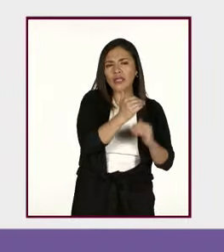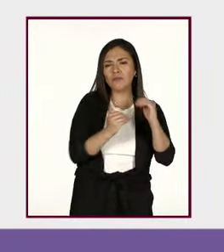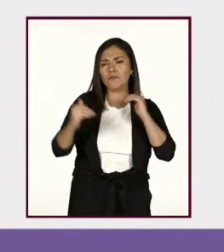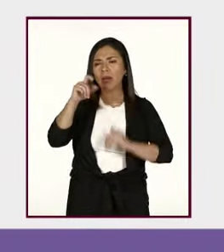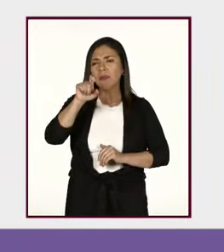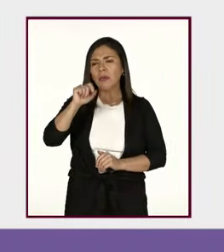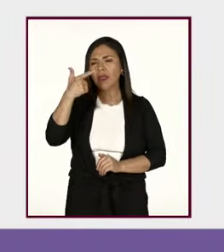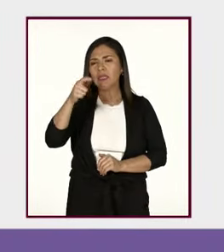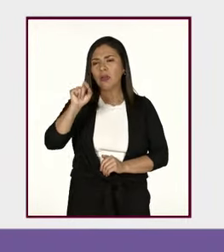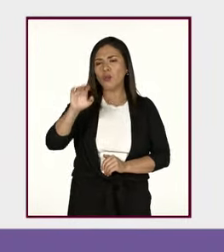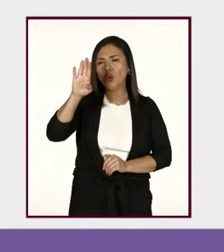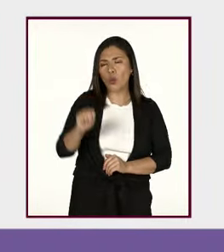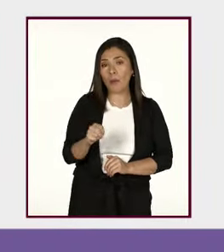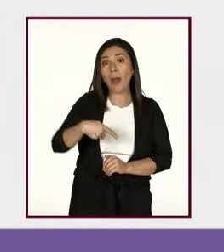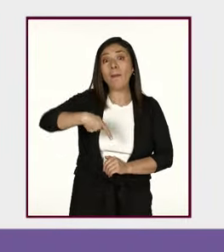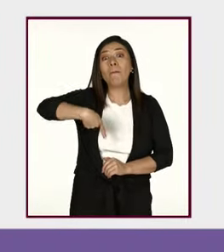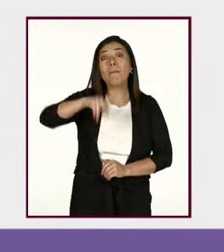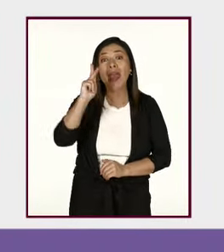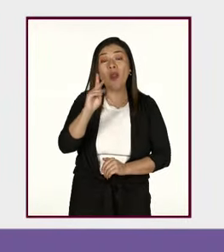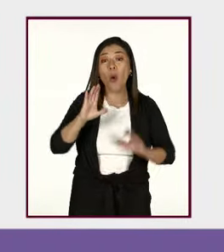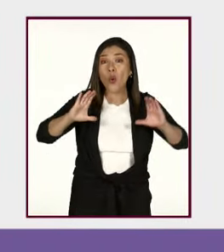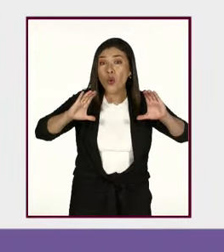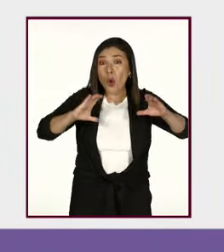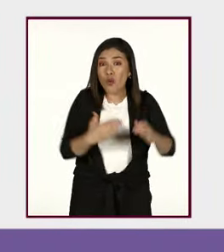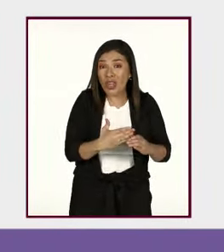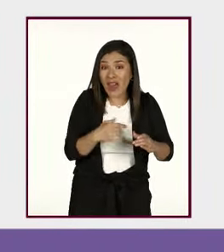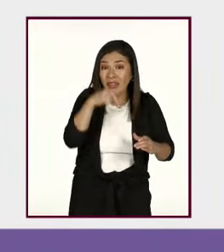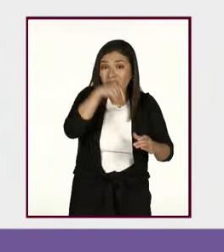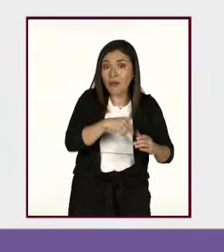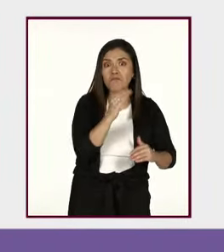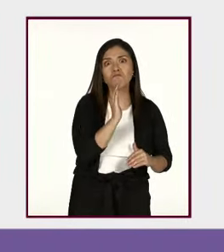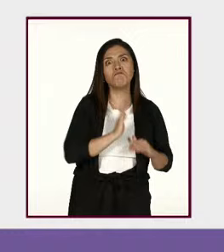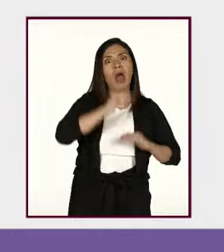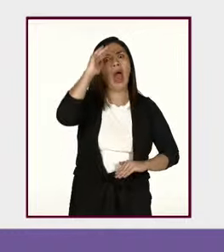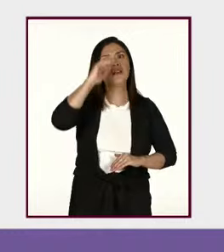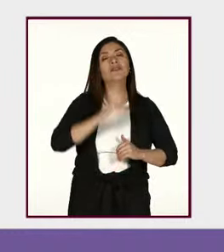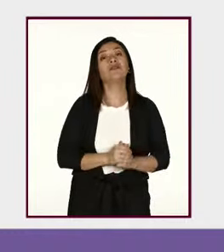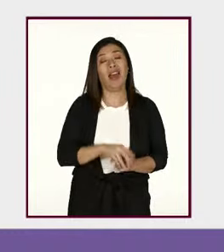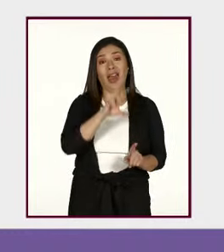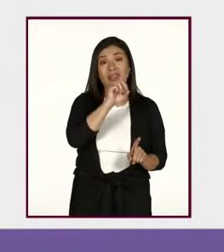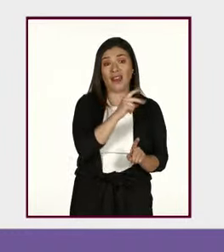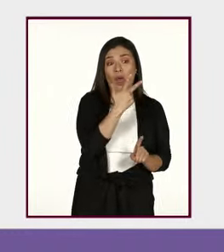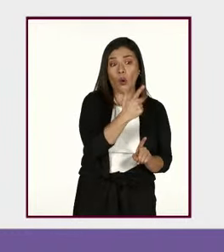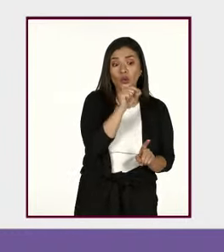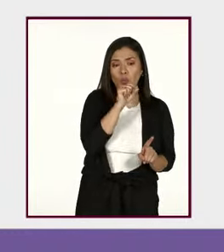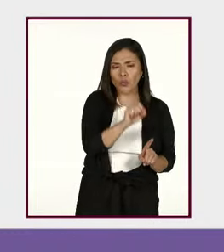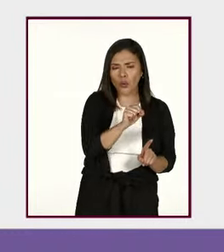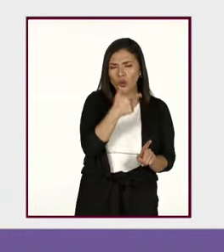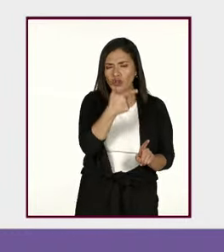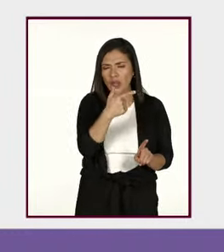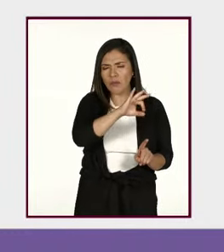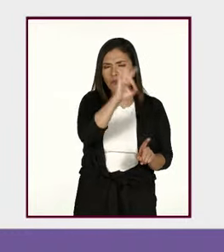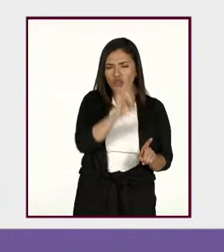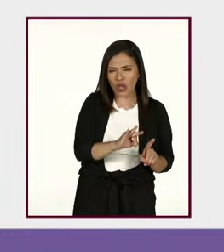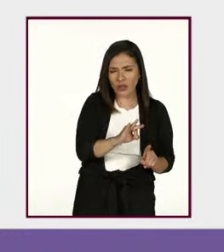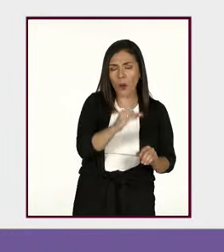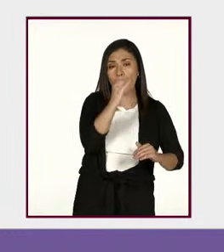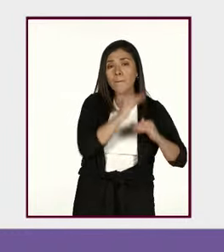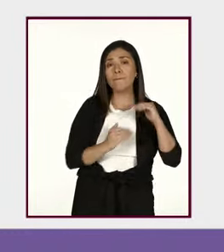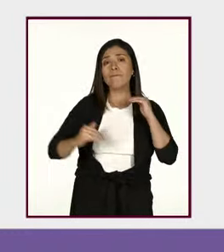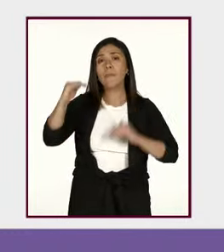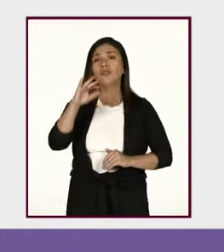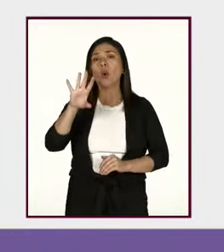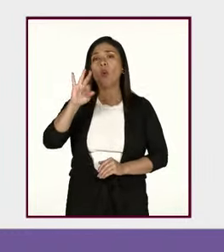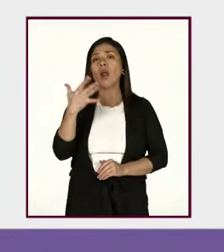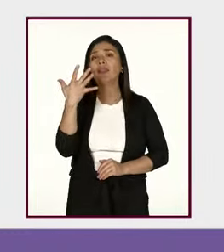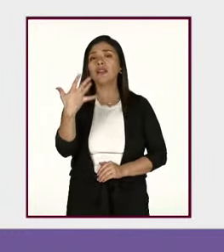.9, pero en el ámbito comunitario el incremento fue mayor, del 38.7% al